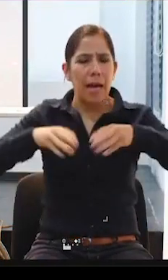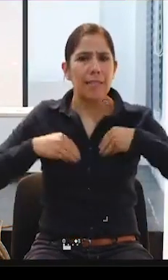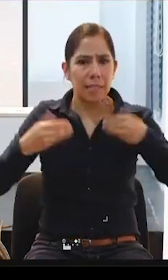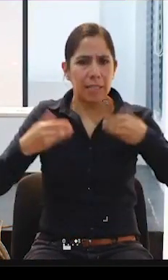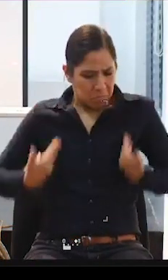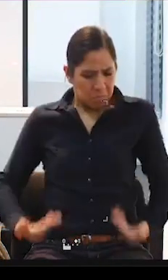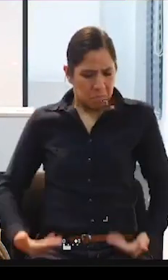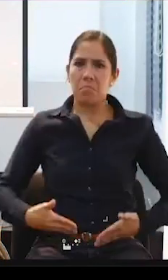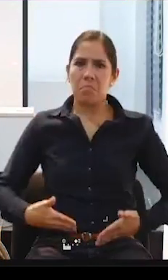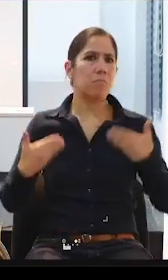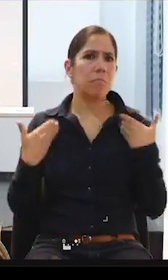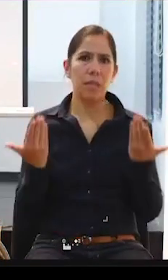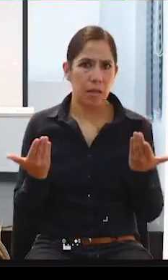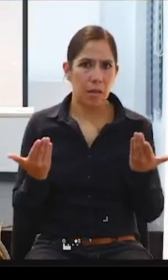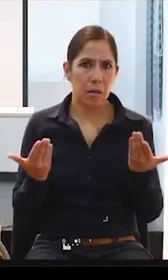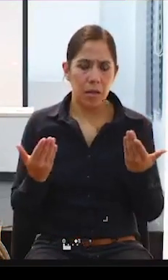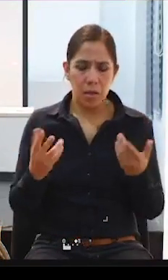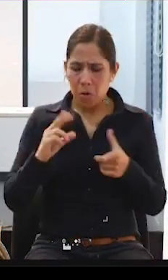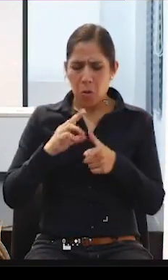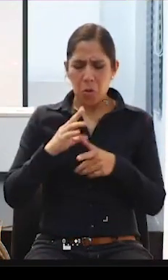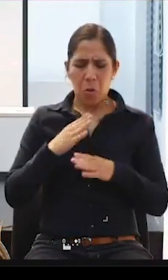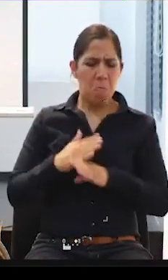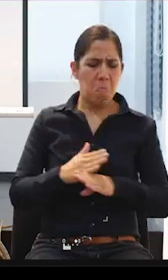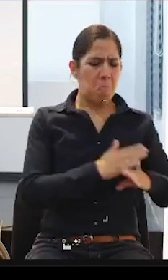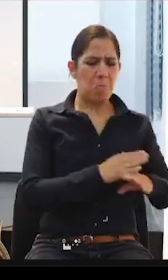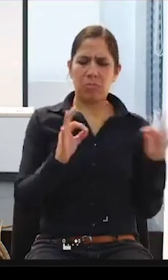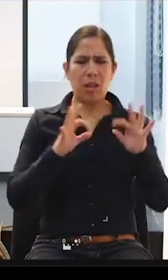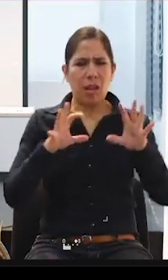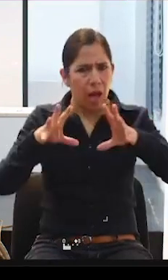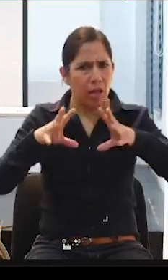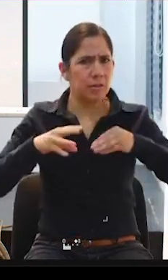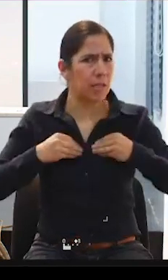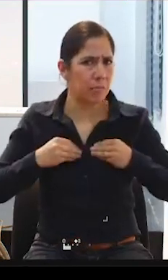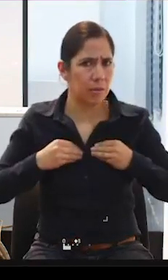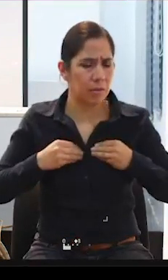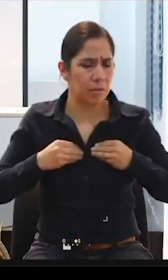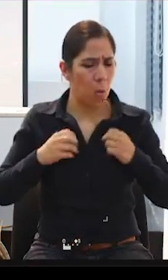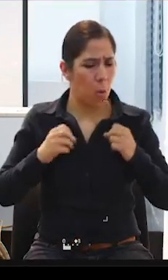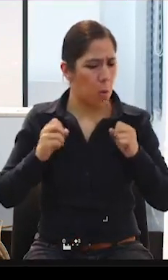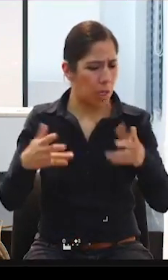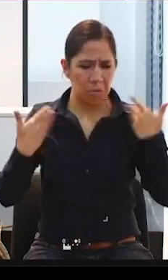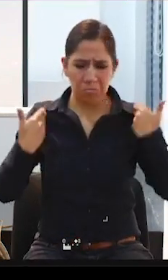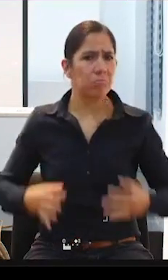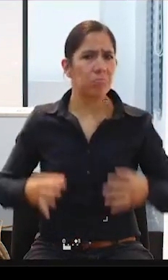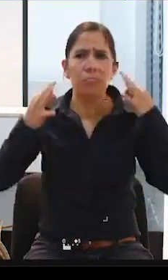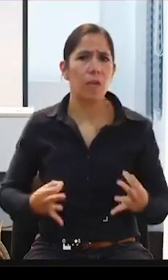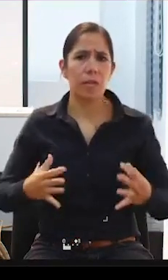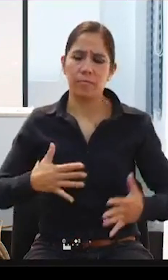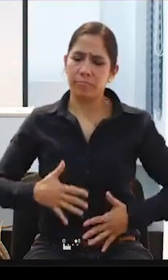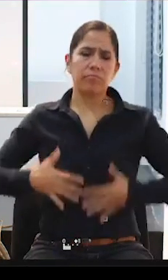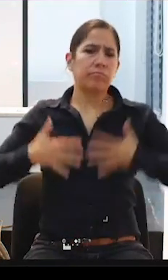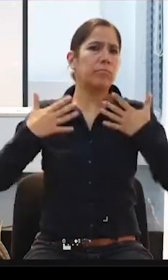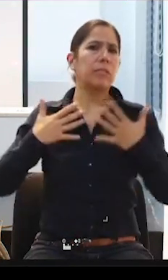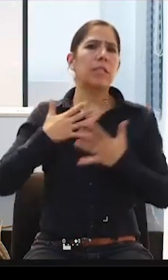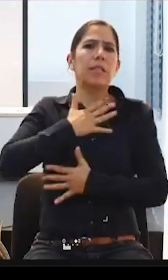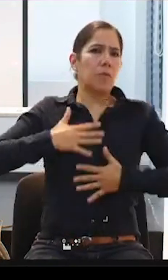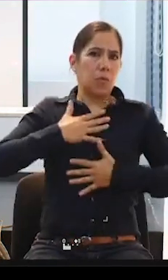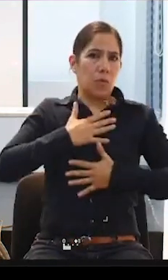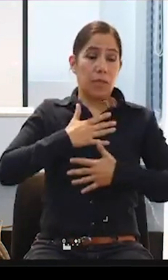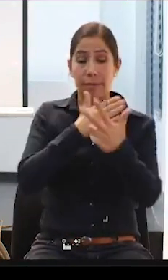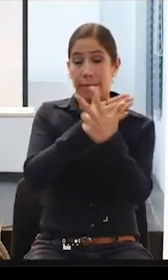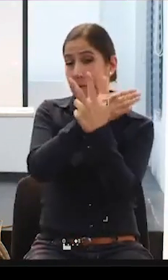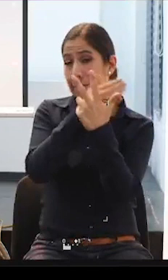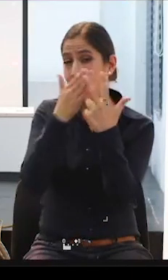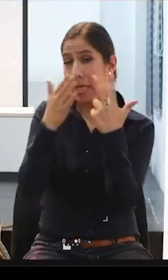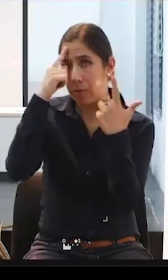realidad, tampoco lo niegas, ¿no? A partir de esta realidad, disfrutas tu vida. Esos tres aspectos me han